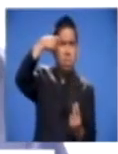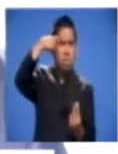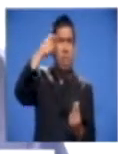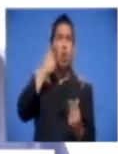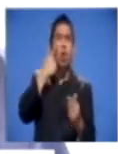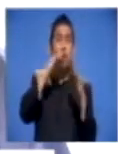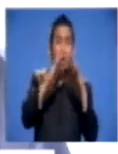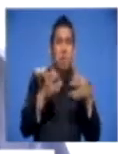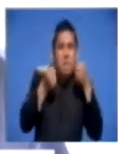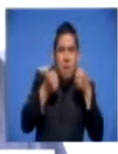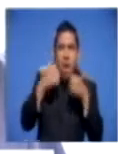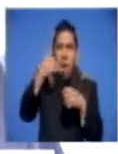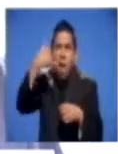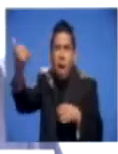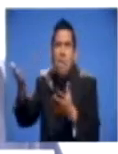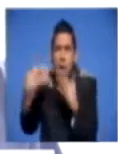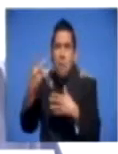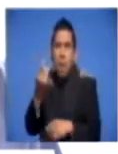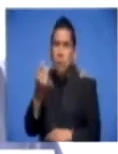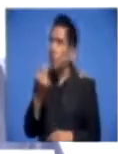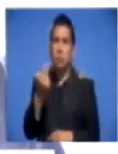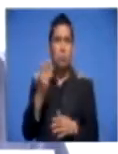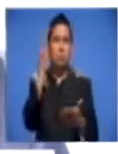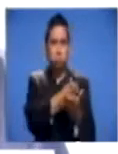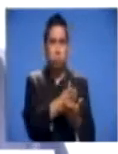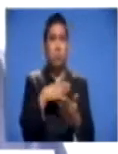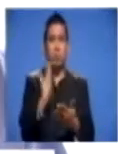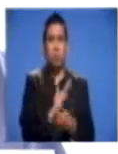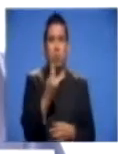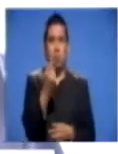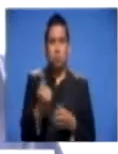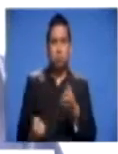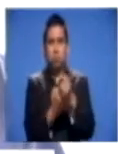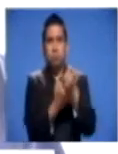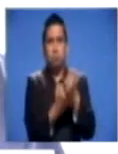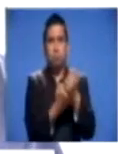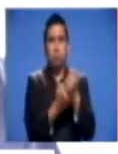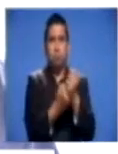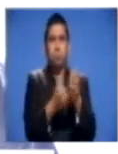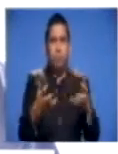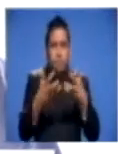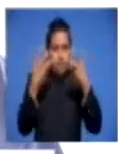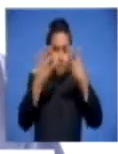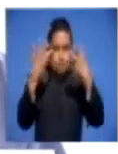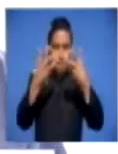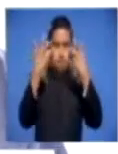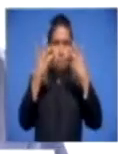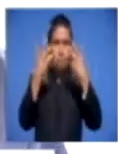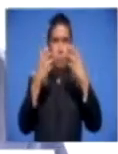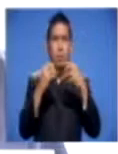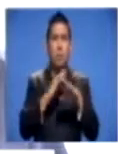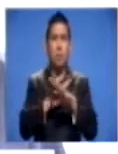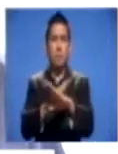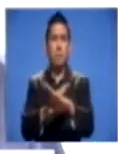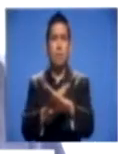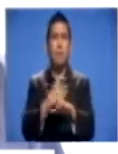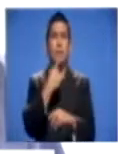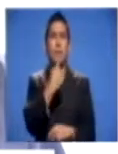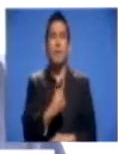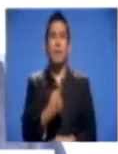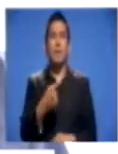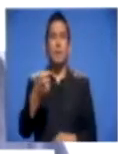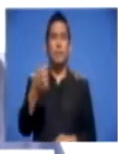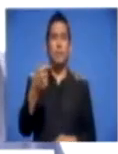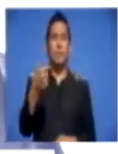penales. Proporcionaremos los recursos necesarios para reforzar la capacidad investigativa y preventiva de la policía y de la